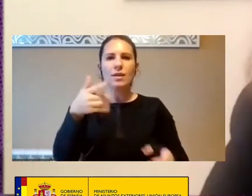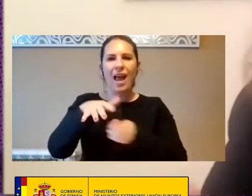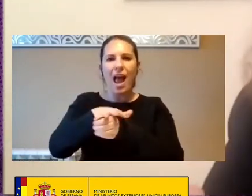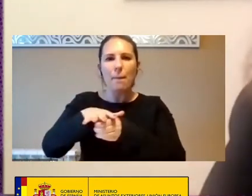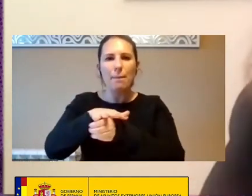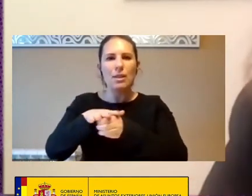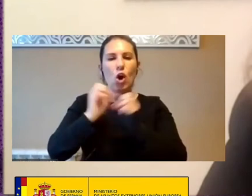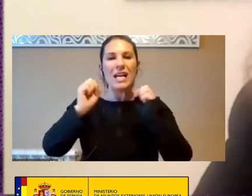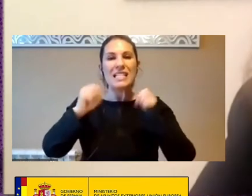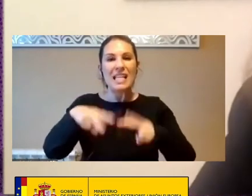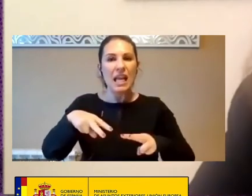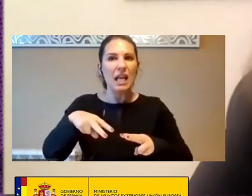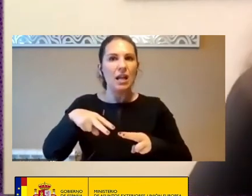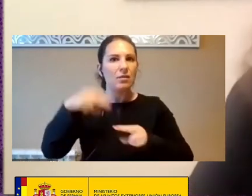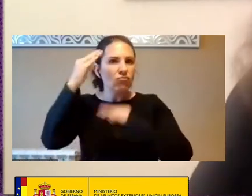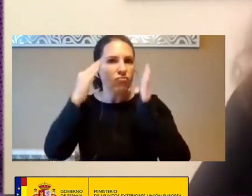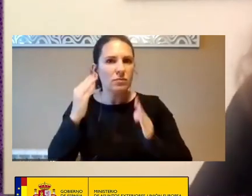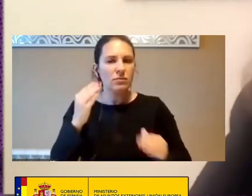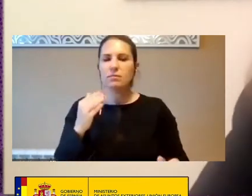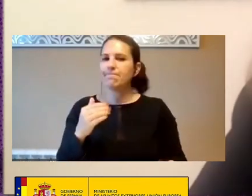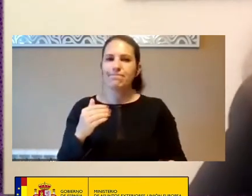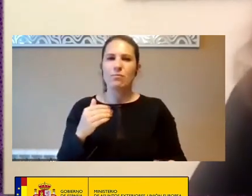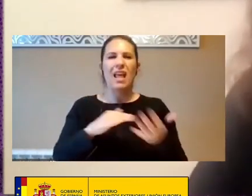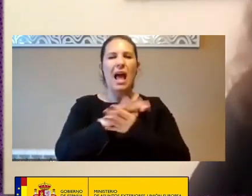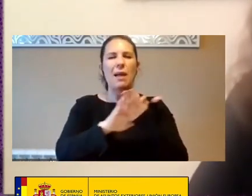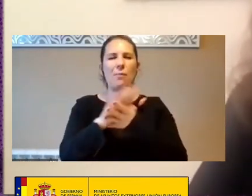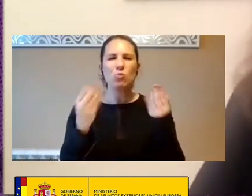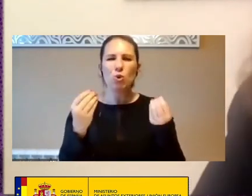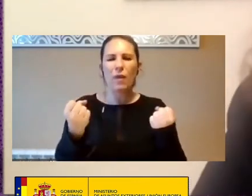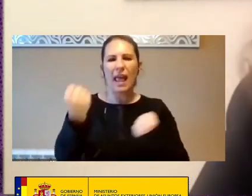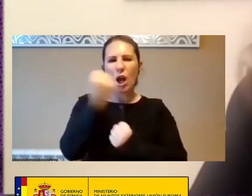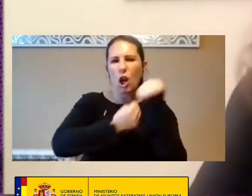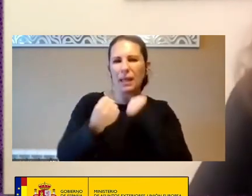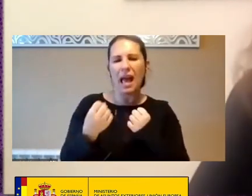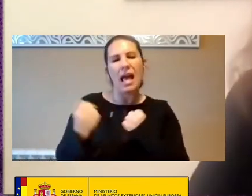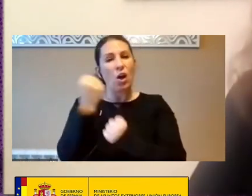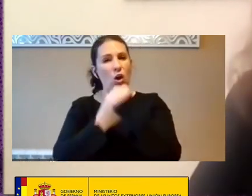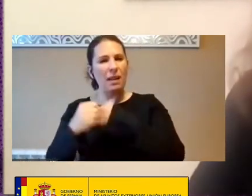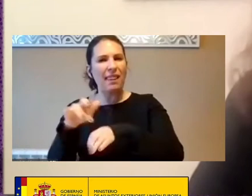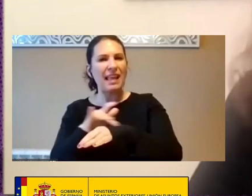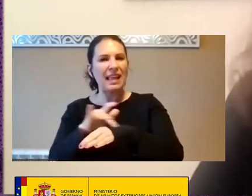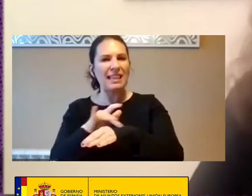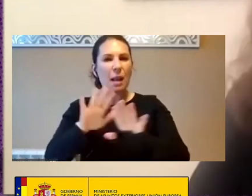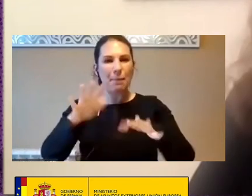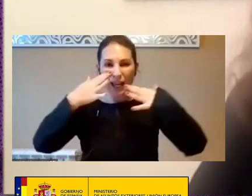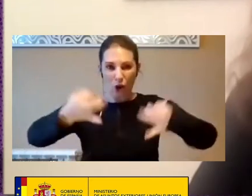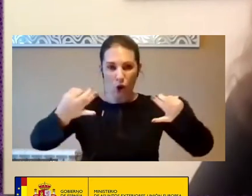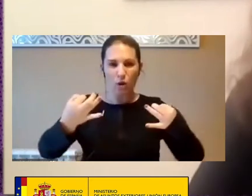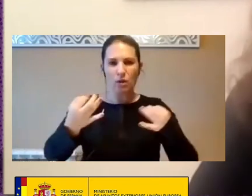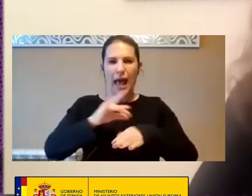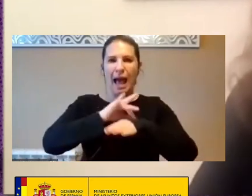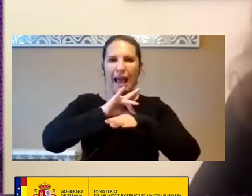Tomarse En Cuenta Porque Hablamos Mucho De Lo Económico Y De La Economía Digital Pero No Tenemos Una Agenda Proactiva